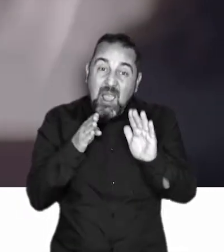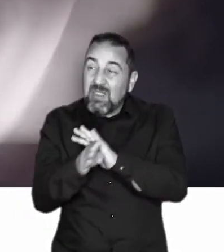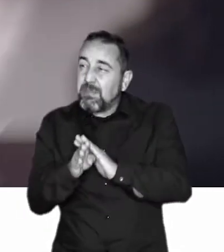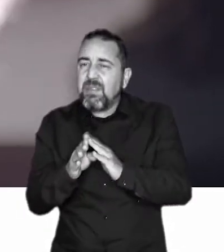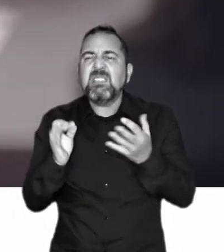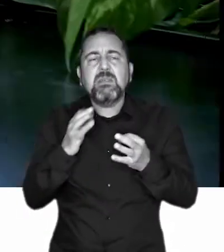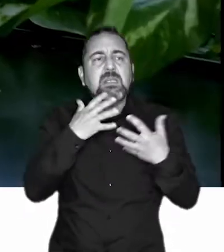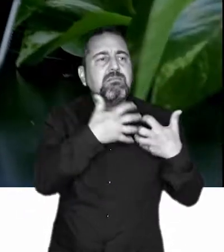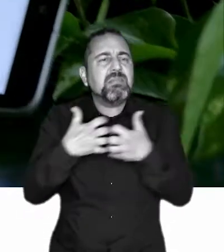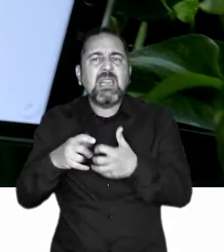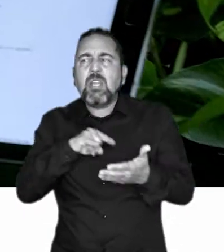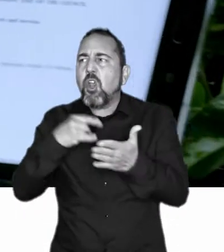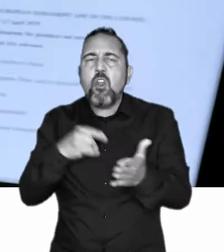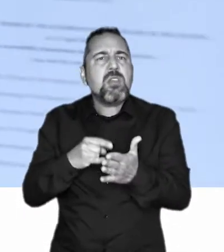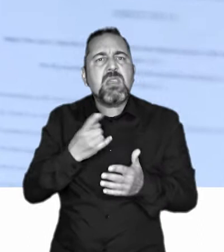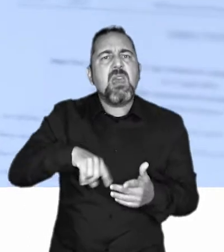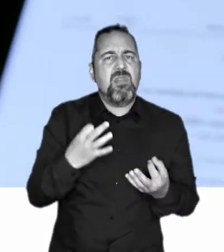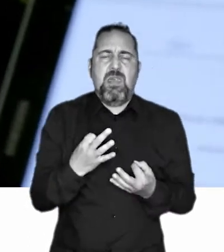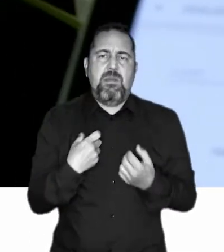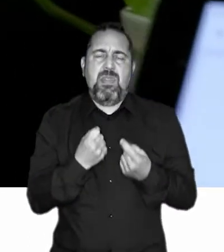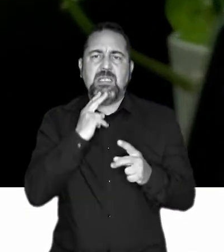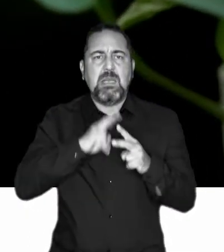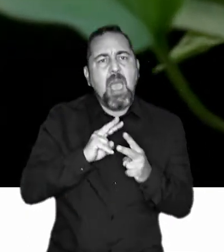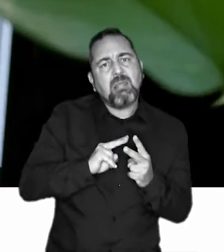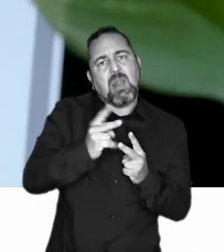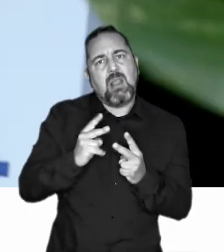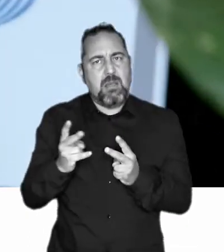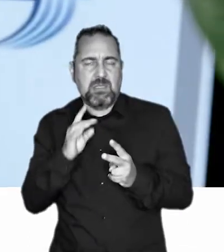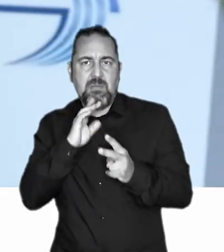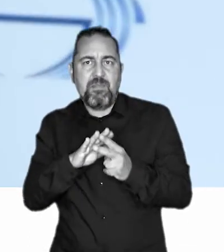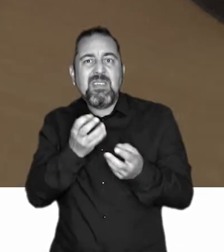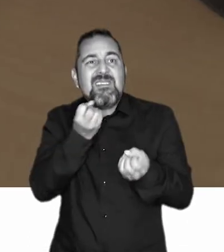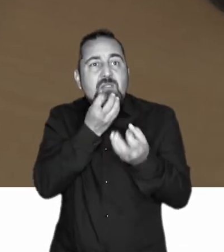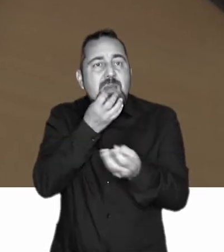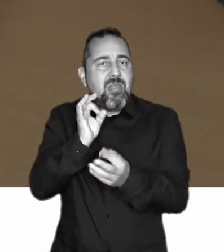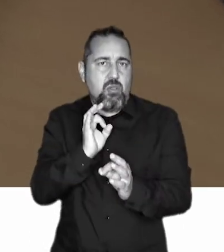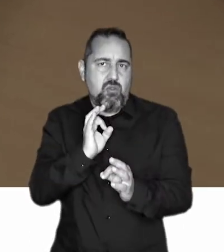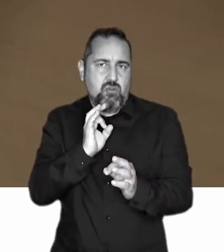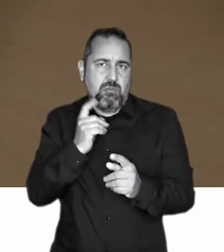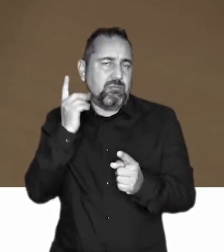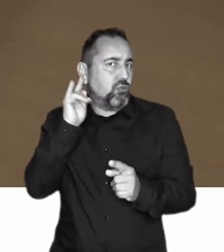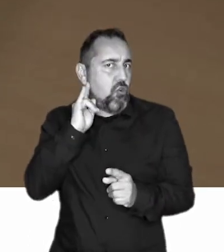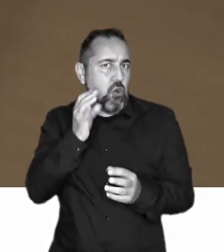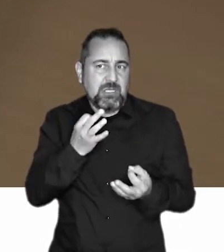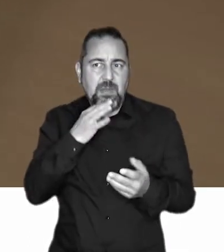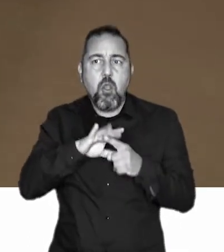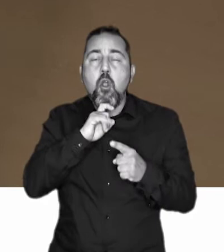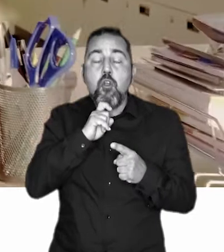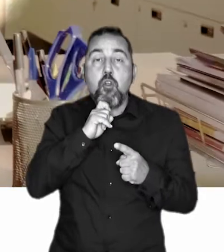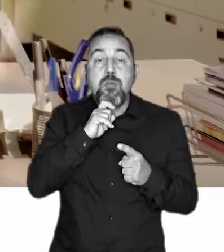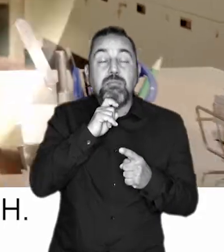Europea sobre Accesibilidad señala que los dispositivos tecnológicos deben proporcionar alternativas de acceso a la información sonora.